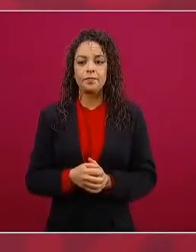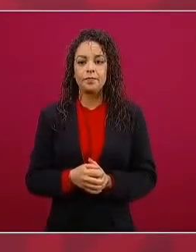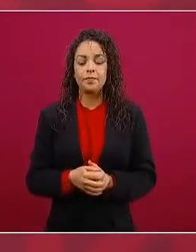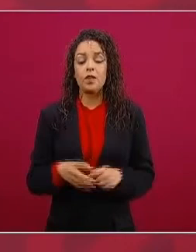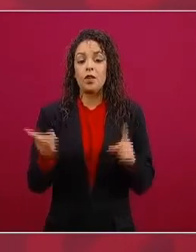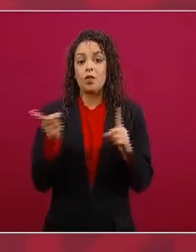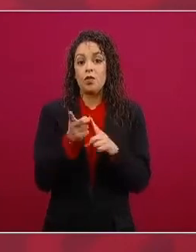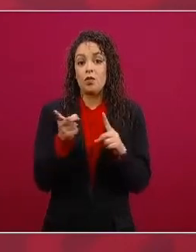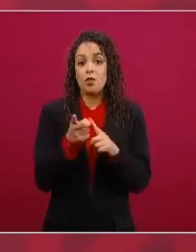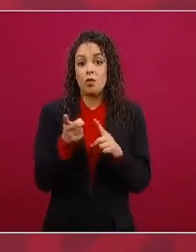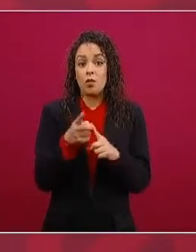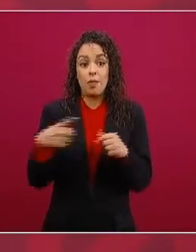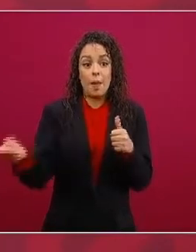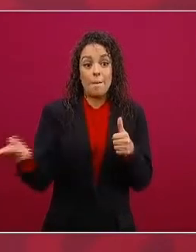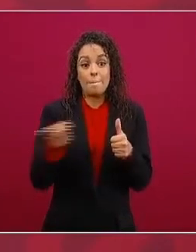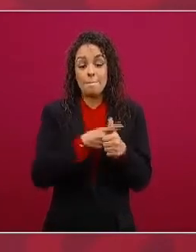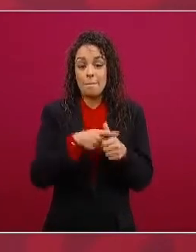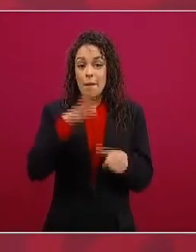necesitar primero